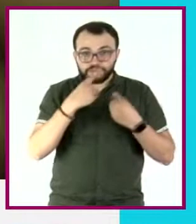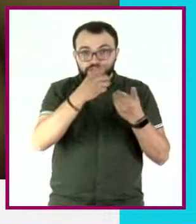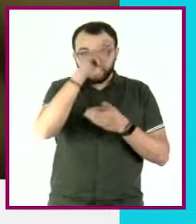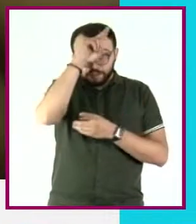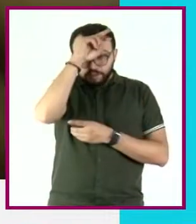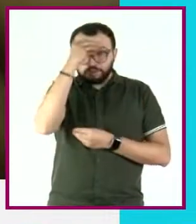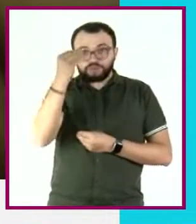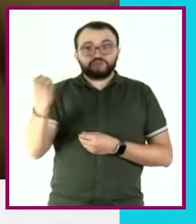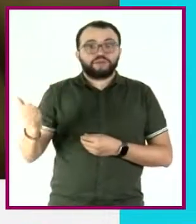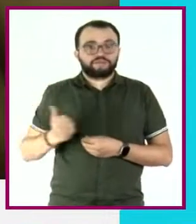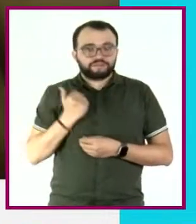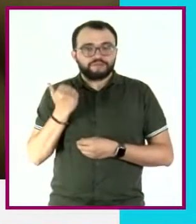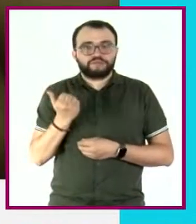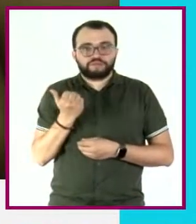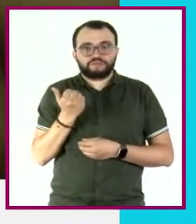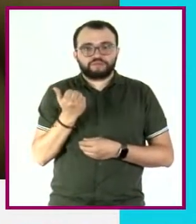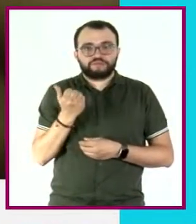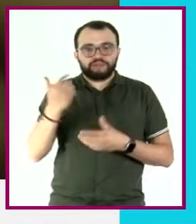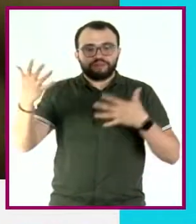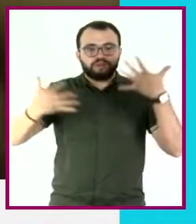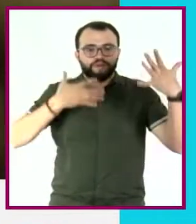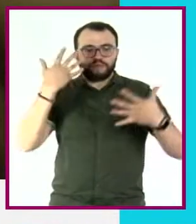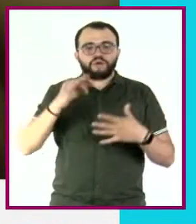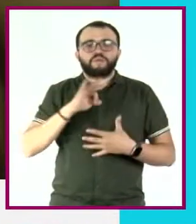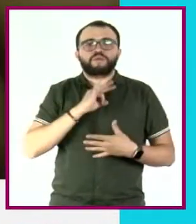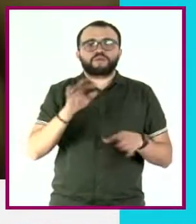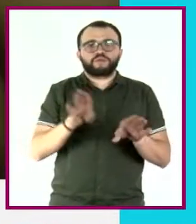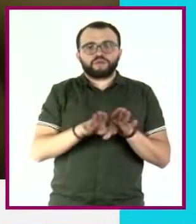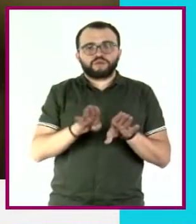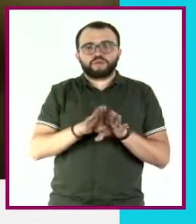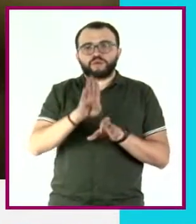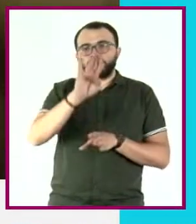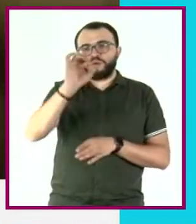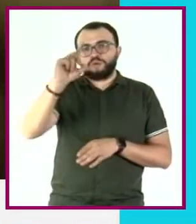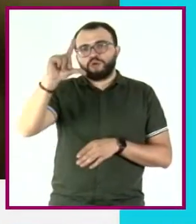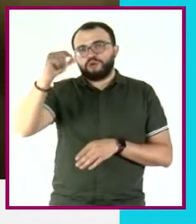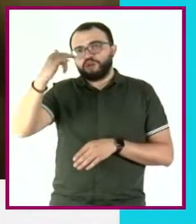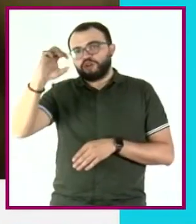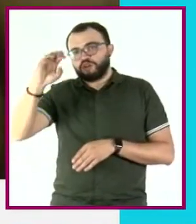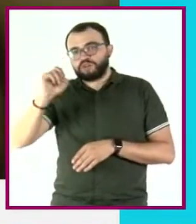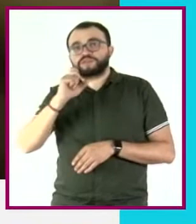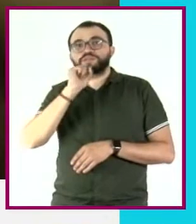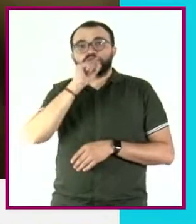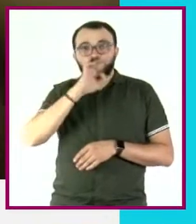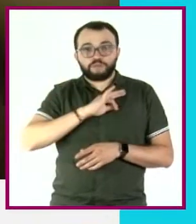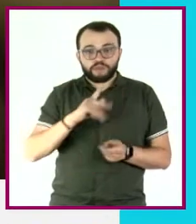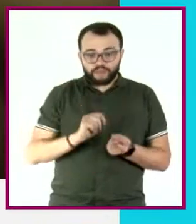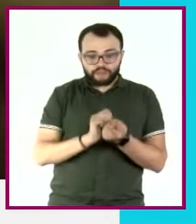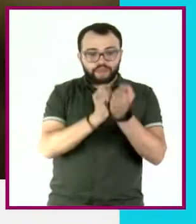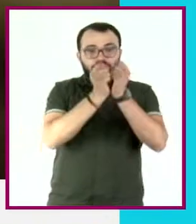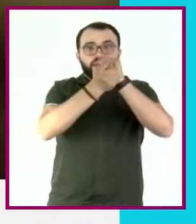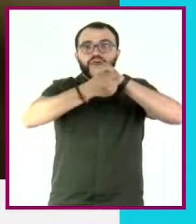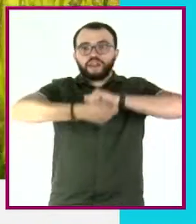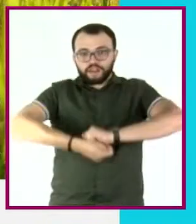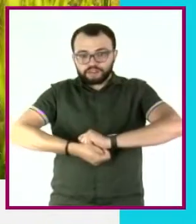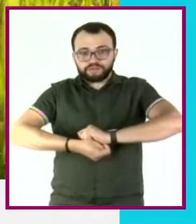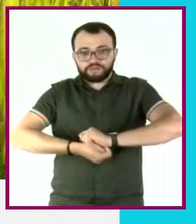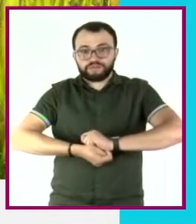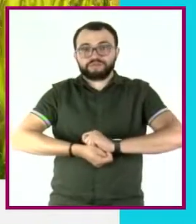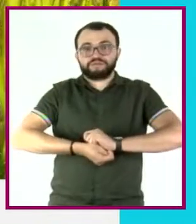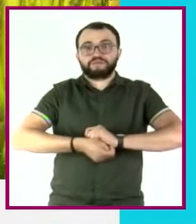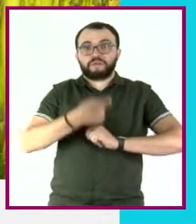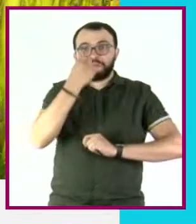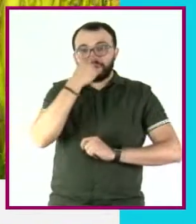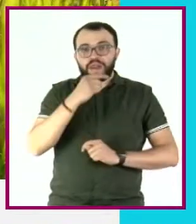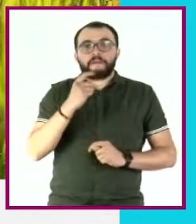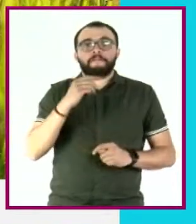ambientales. Por un lado pueden alimentarse de residuos biológicos y transformarlos en proteínas de alta calidad. Por otro, son